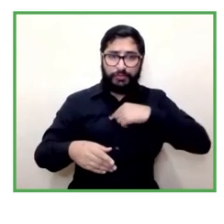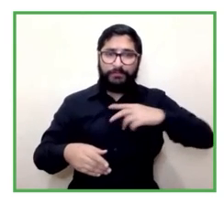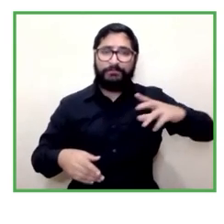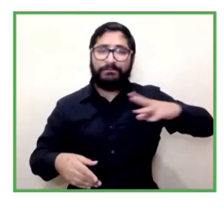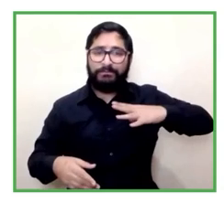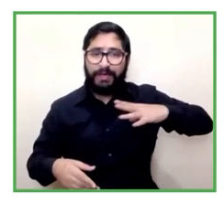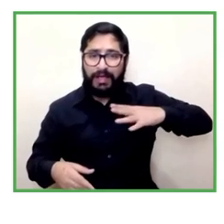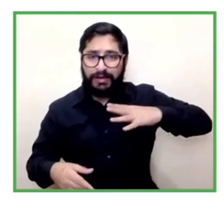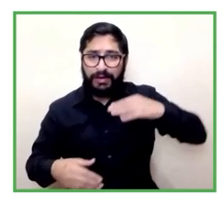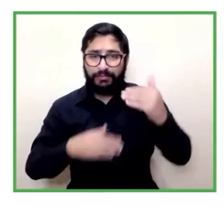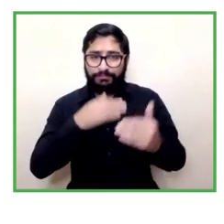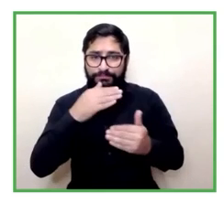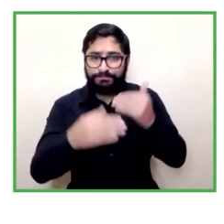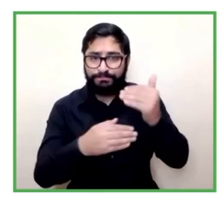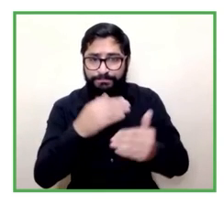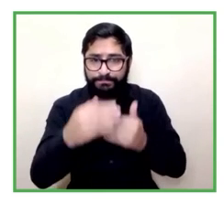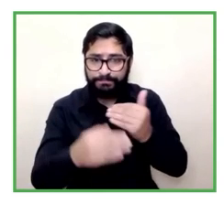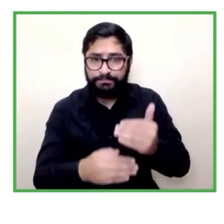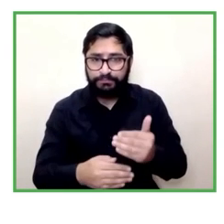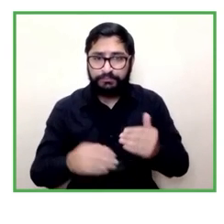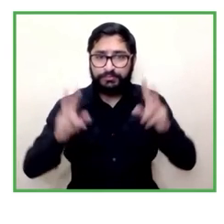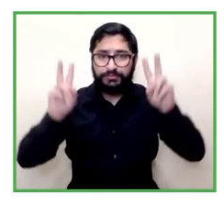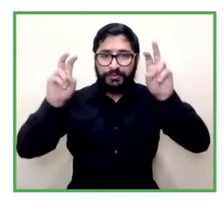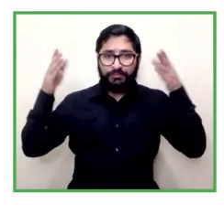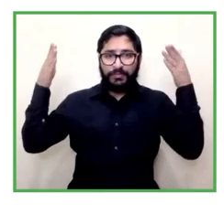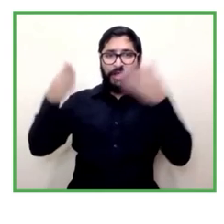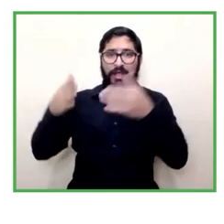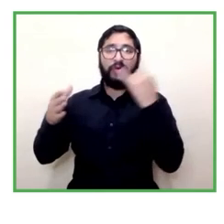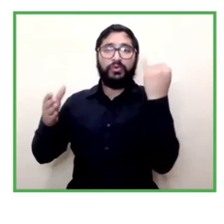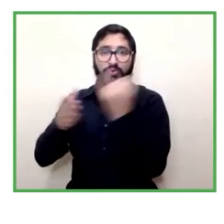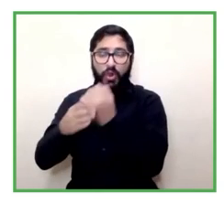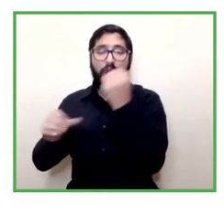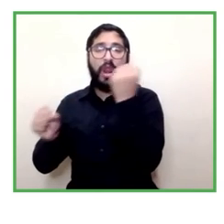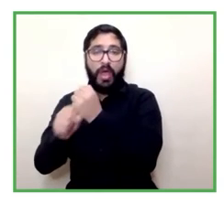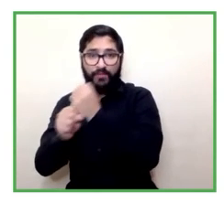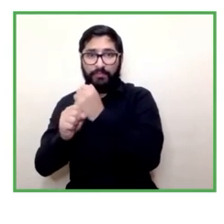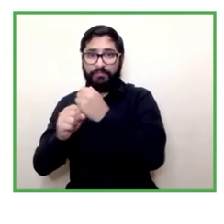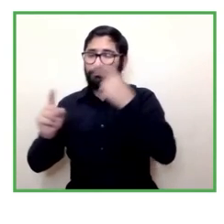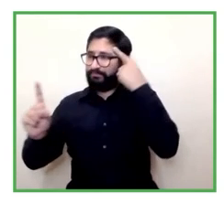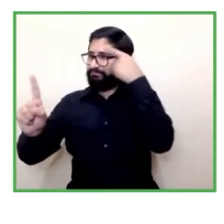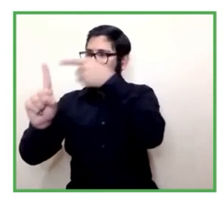la inclusión laboral o para la inclusión laboral más bien dicho